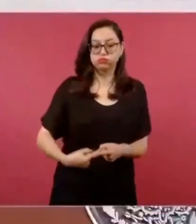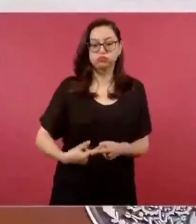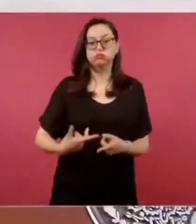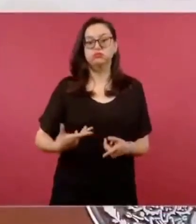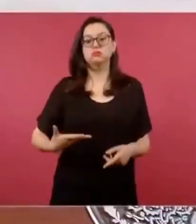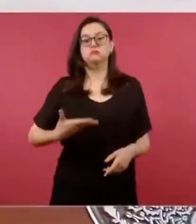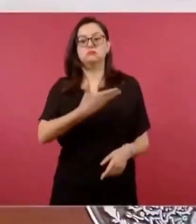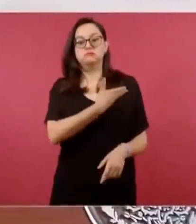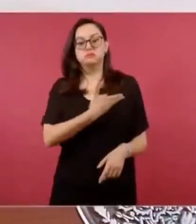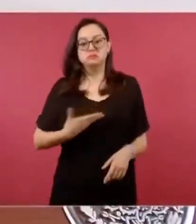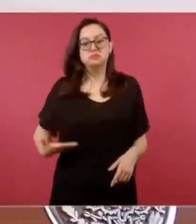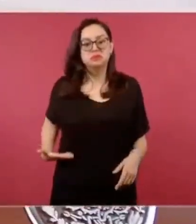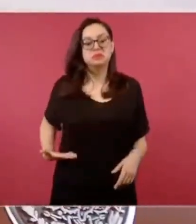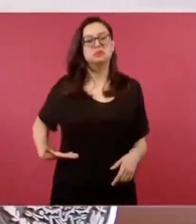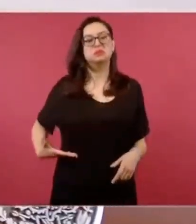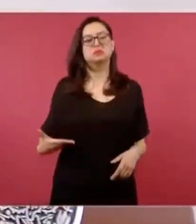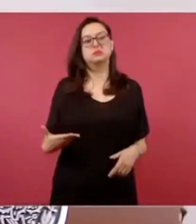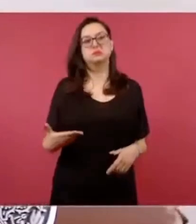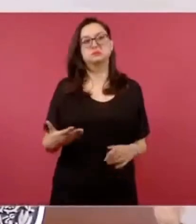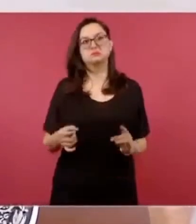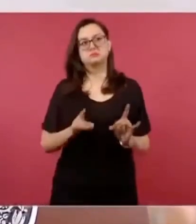circunstancia,